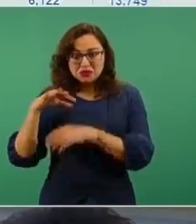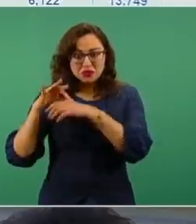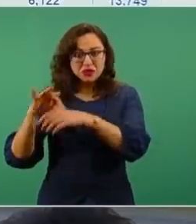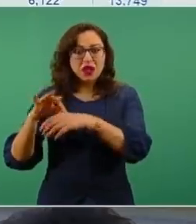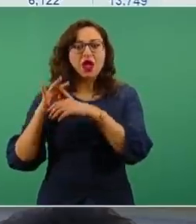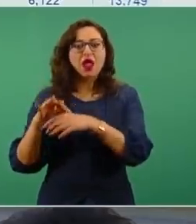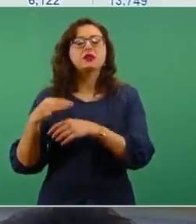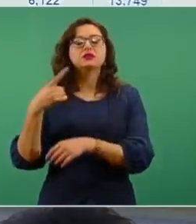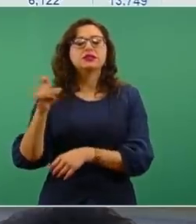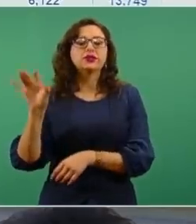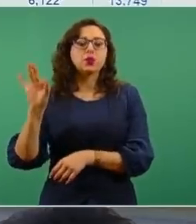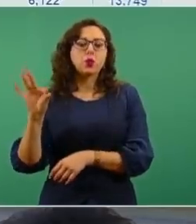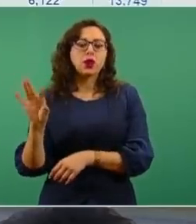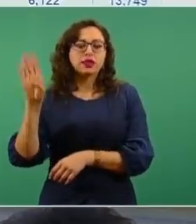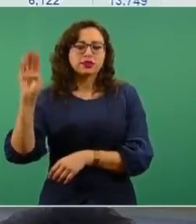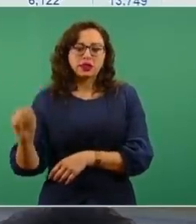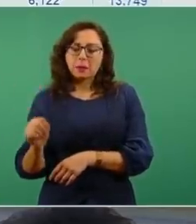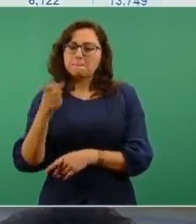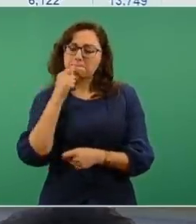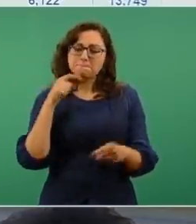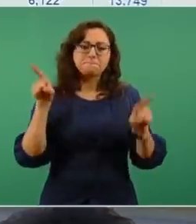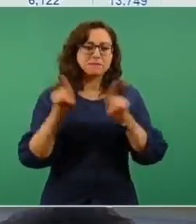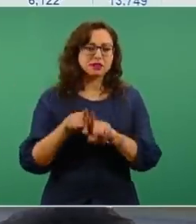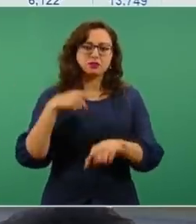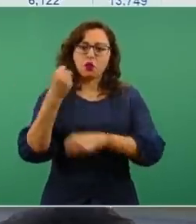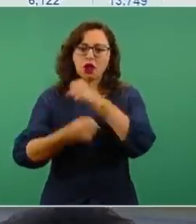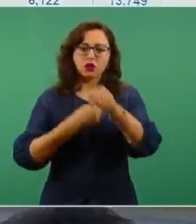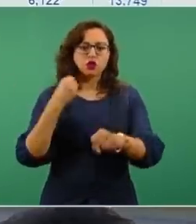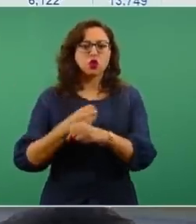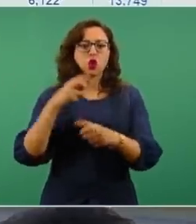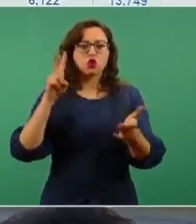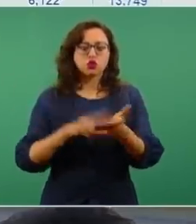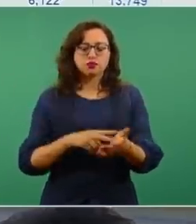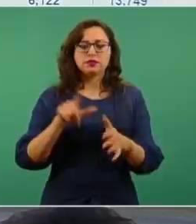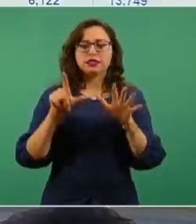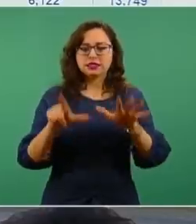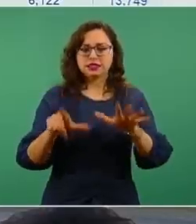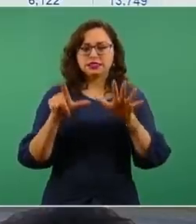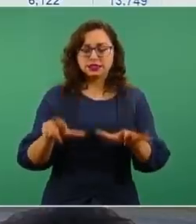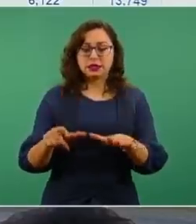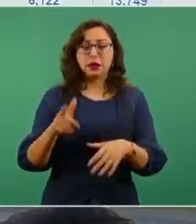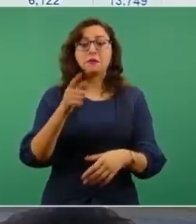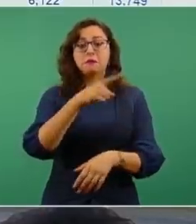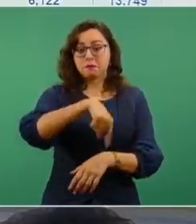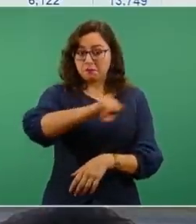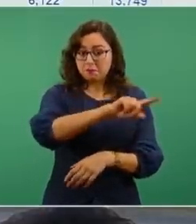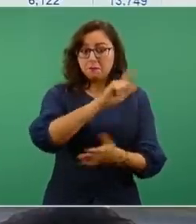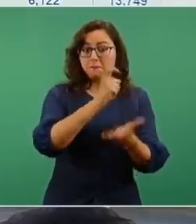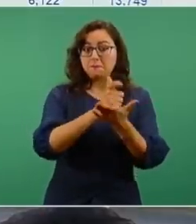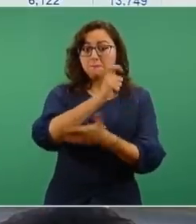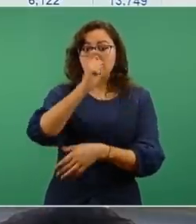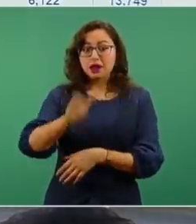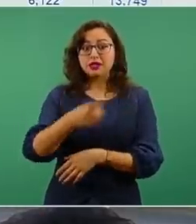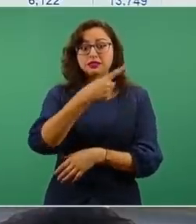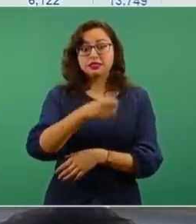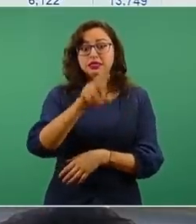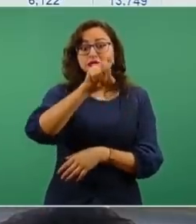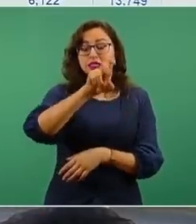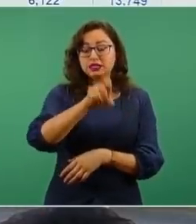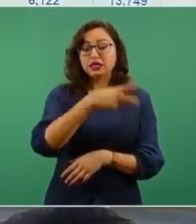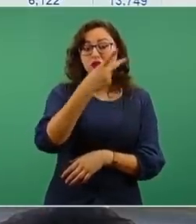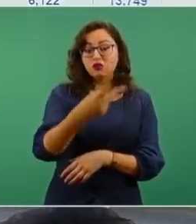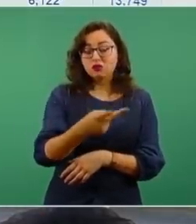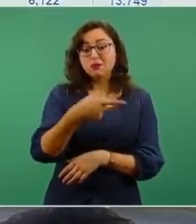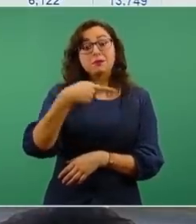debieron haber pagado 132, digo, pagaron 132 y debieron haber pagado 187.